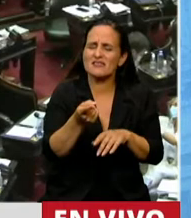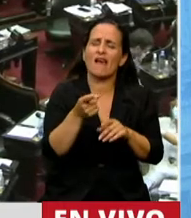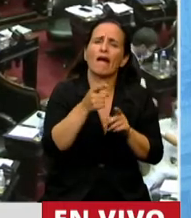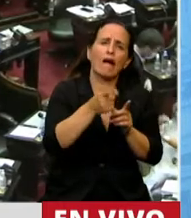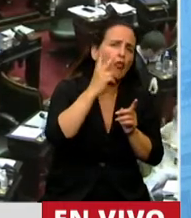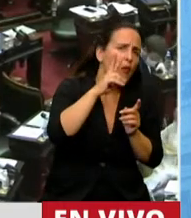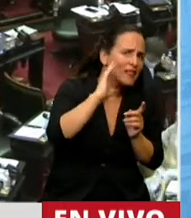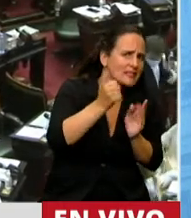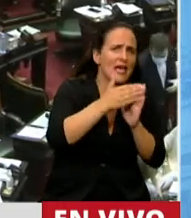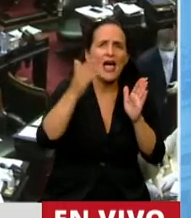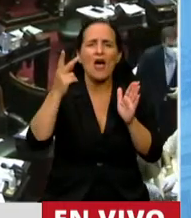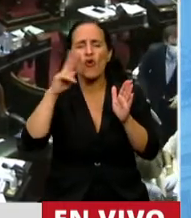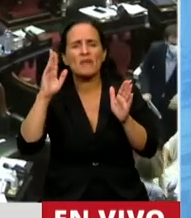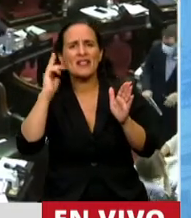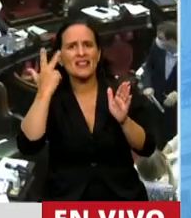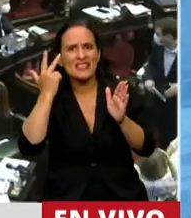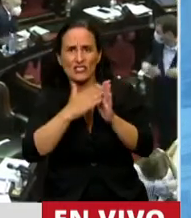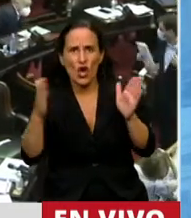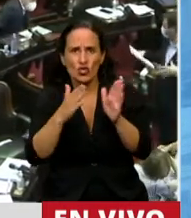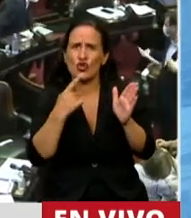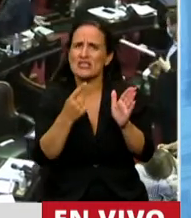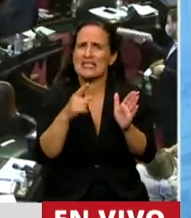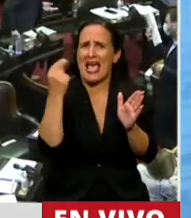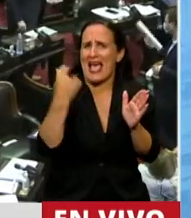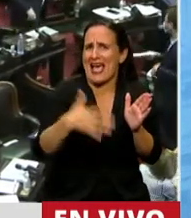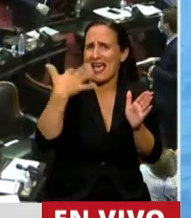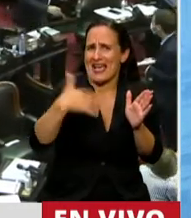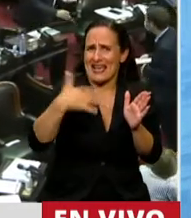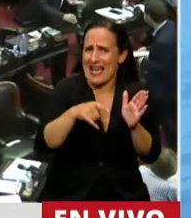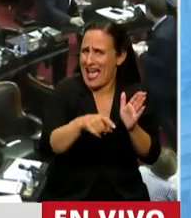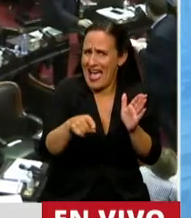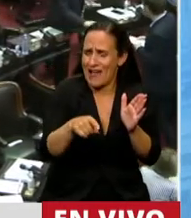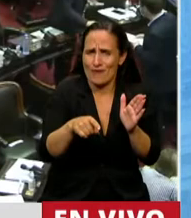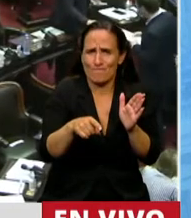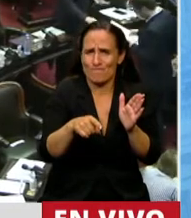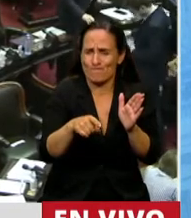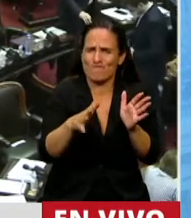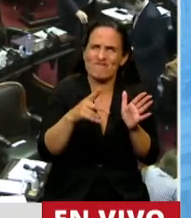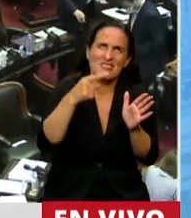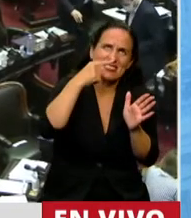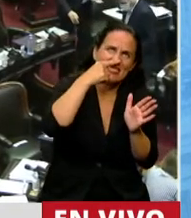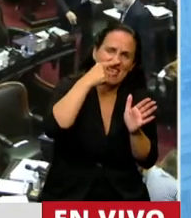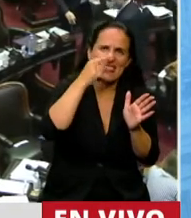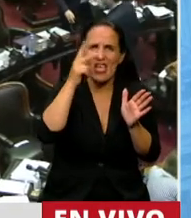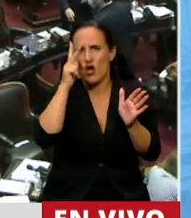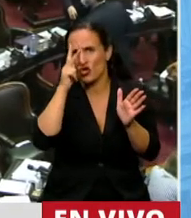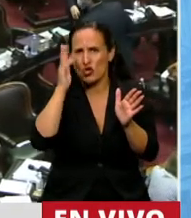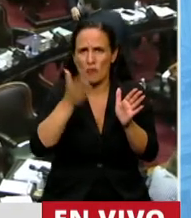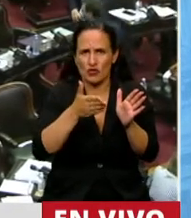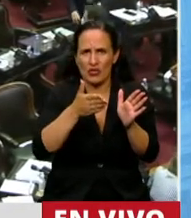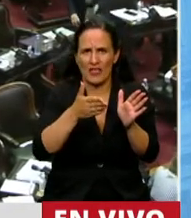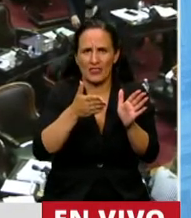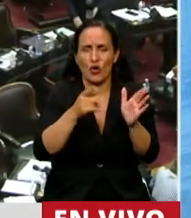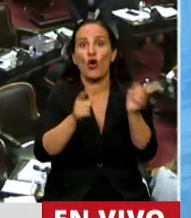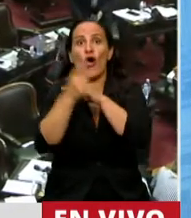2016 y 2018, era carísima, que entonces había sido entre el 7% y el 8% y que en este caso